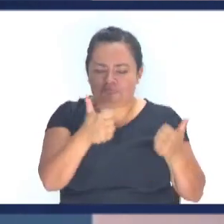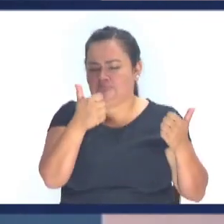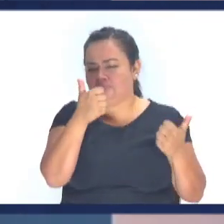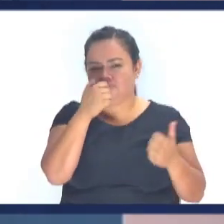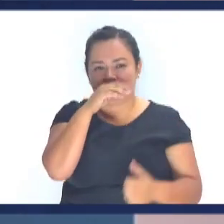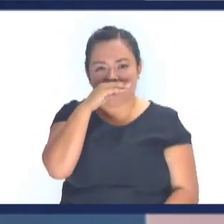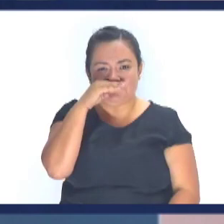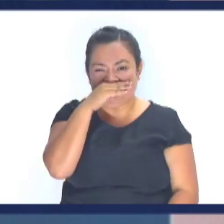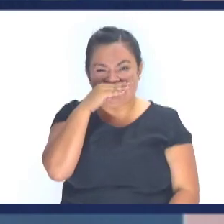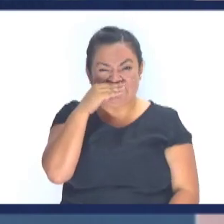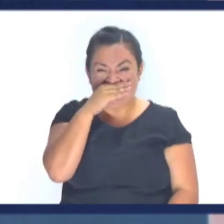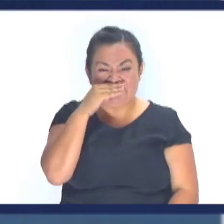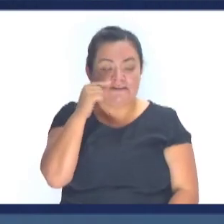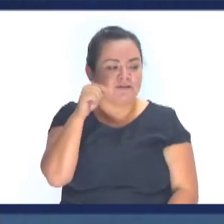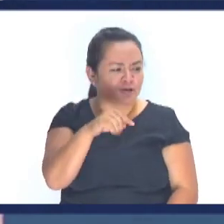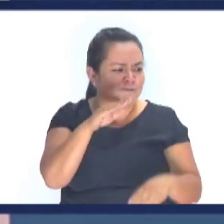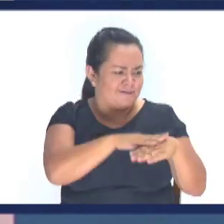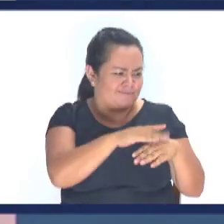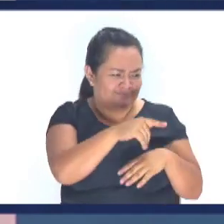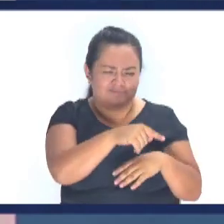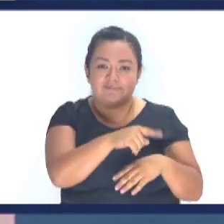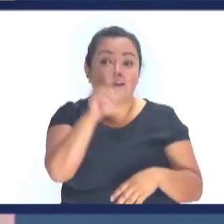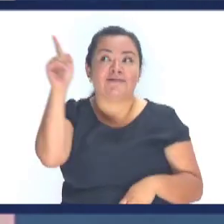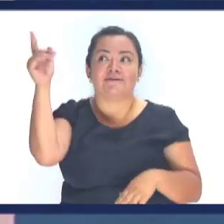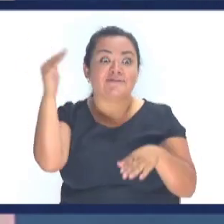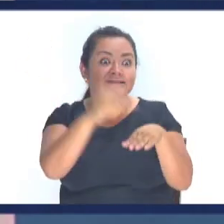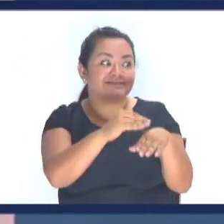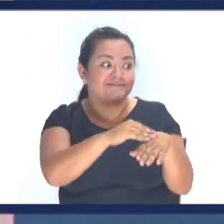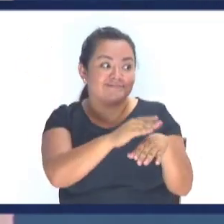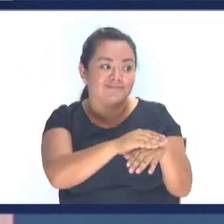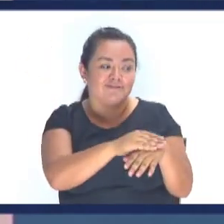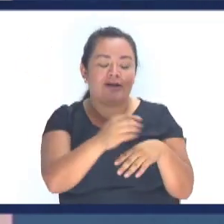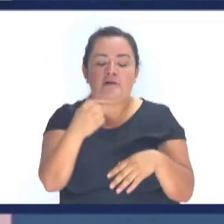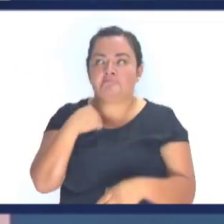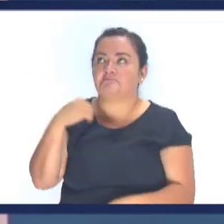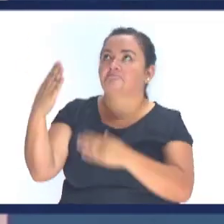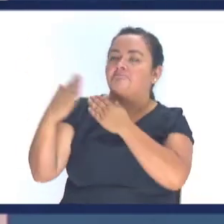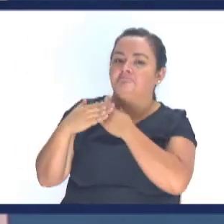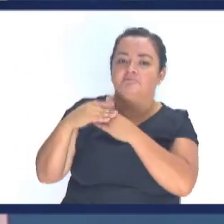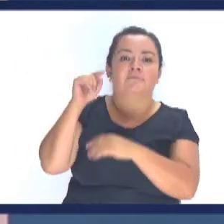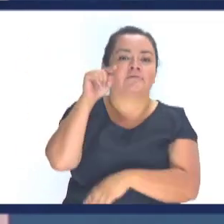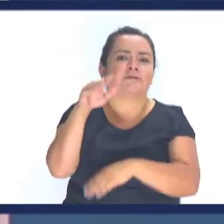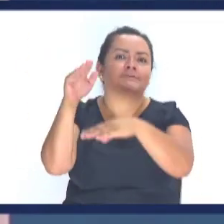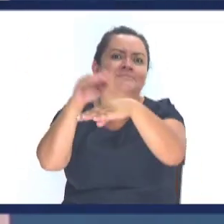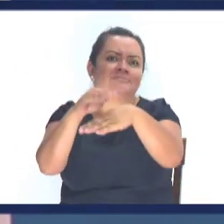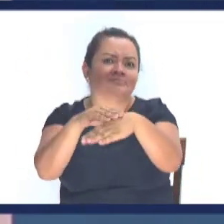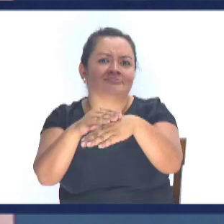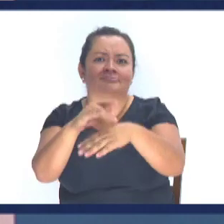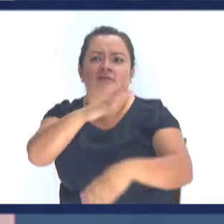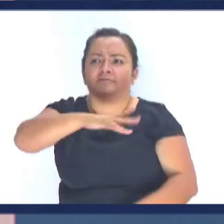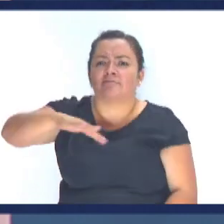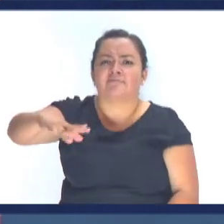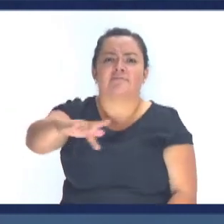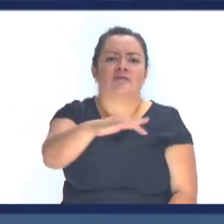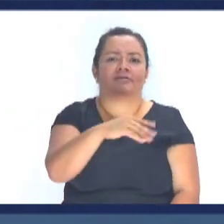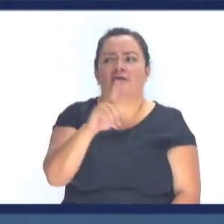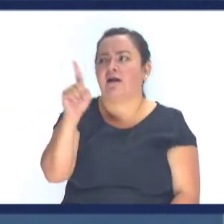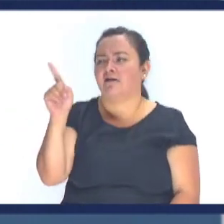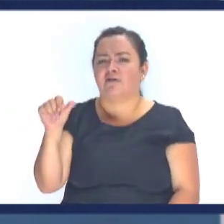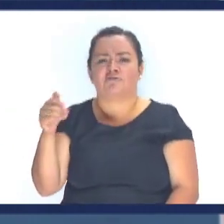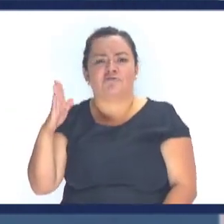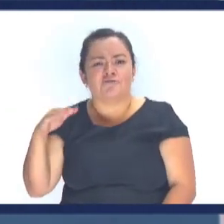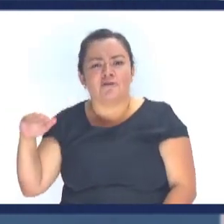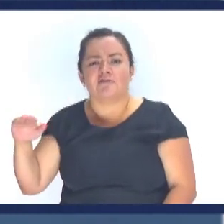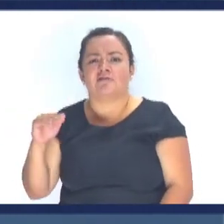Hermano Yo no te llamé A predicar Dios te llamó A predicar A mí también me llamó A ti te llamó En el lago A ti te llamó En San